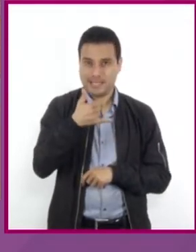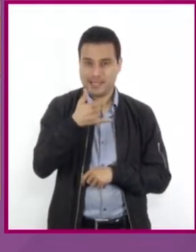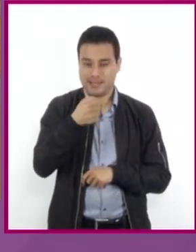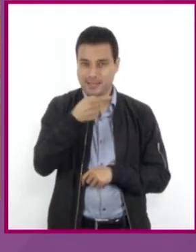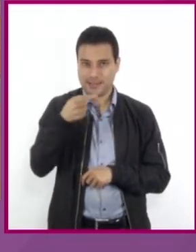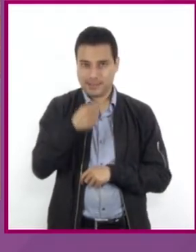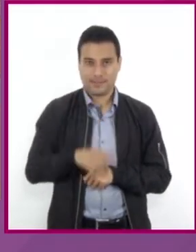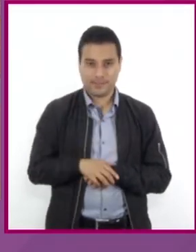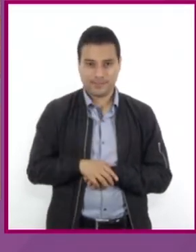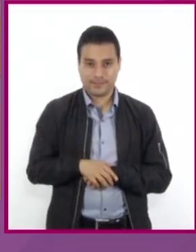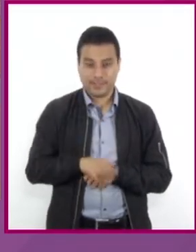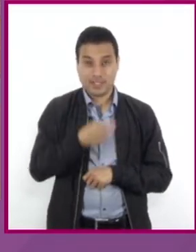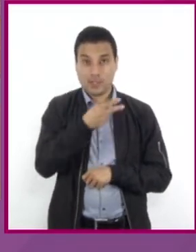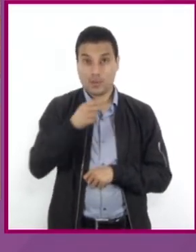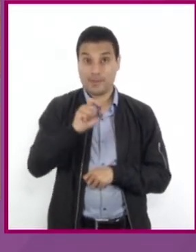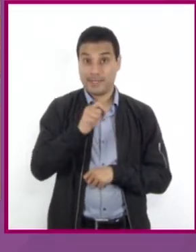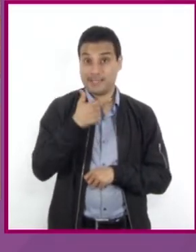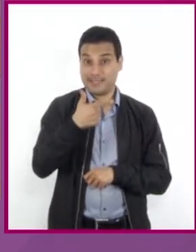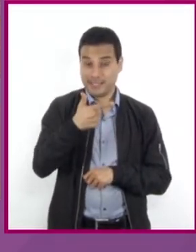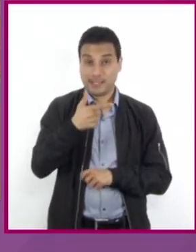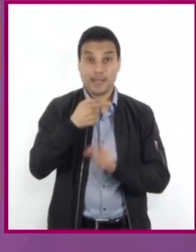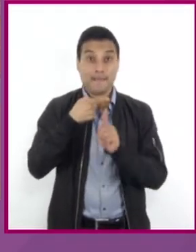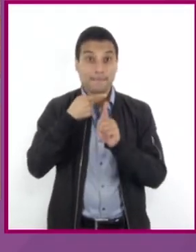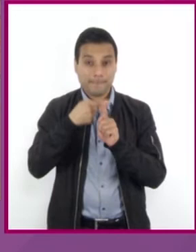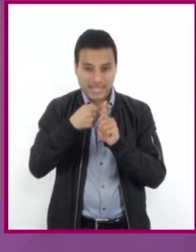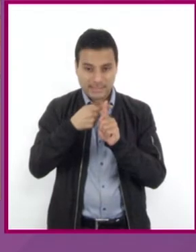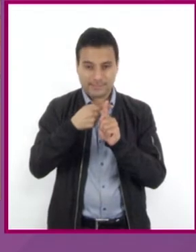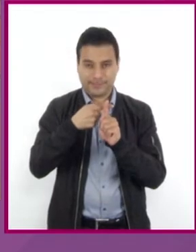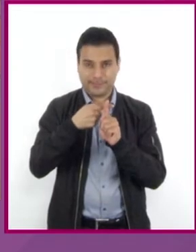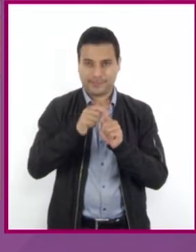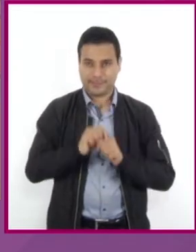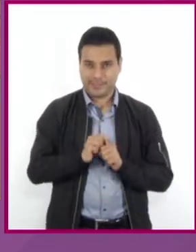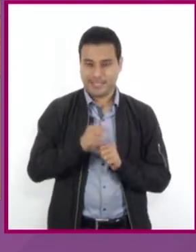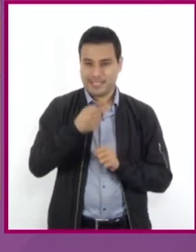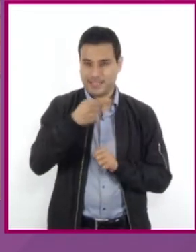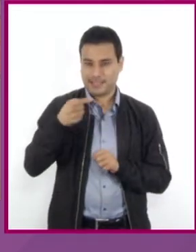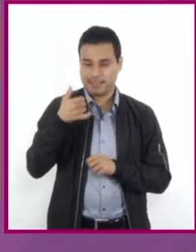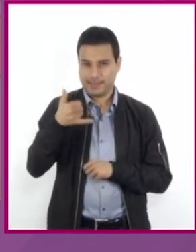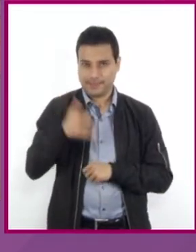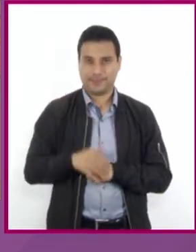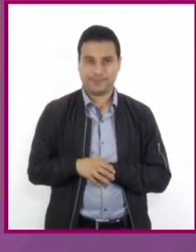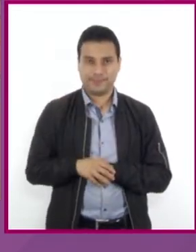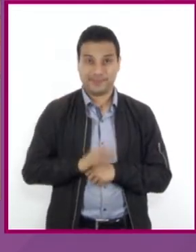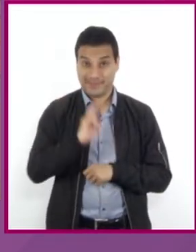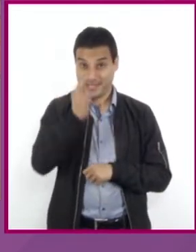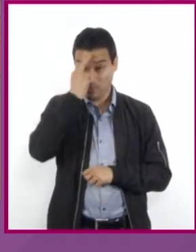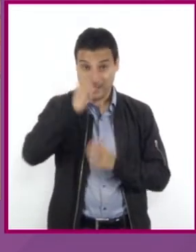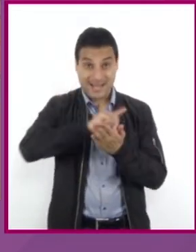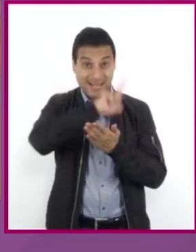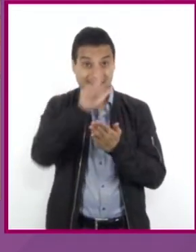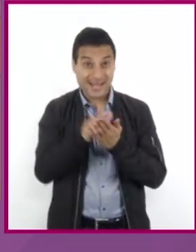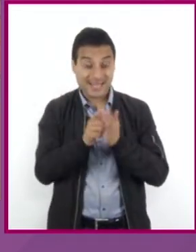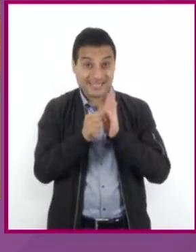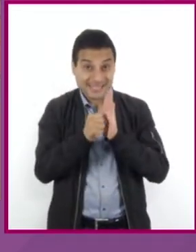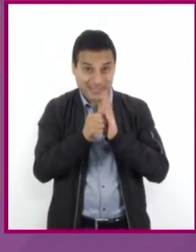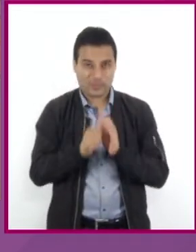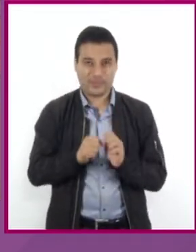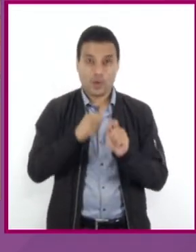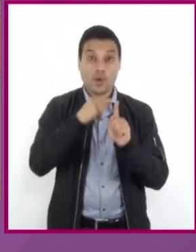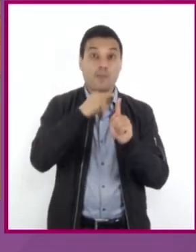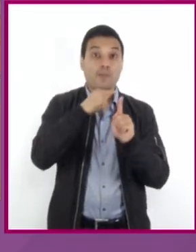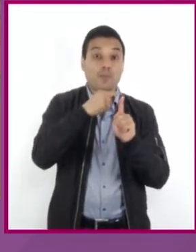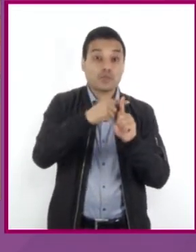más y negativa. Aplicando la ley de los signos, positivo por